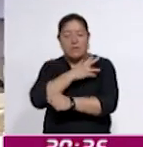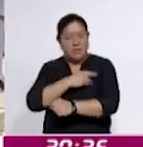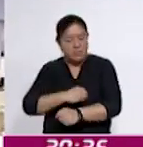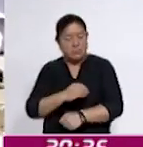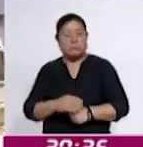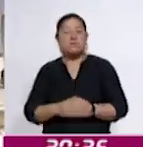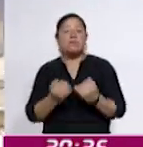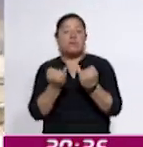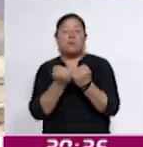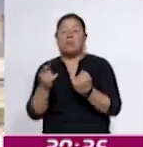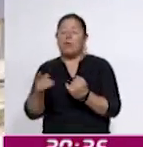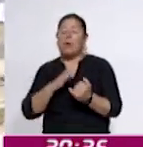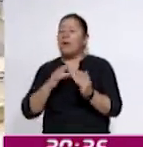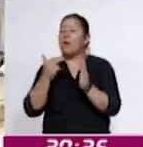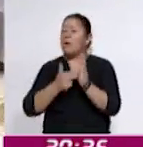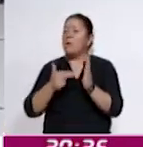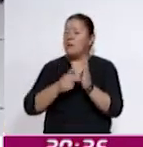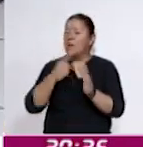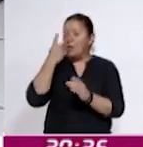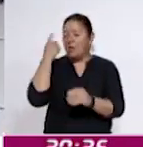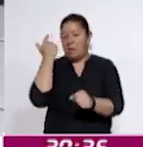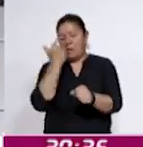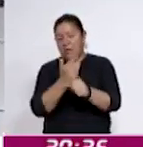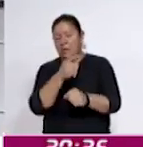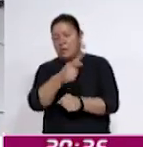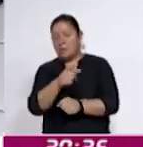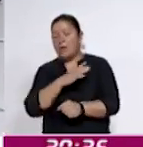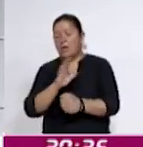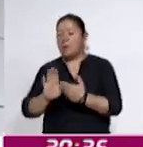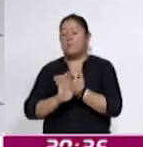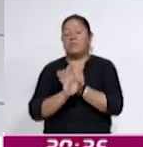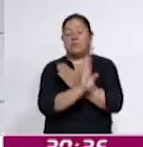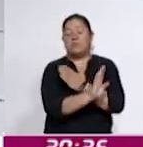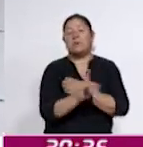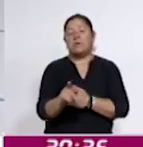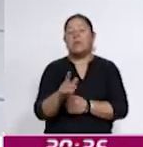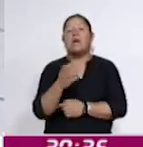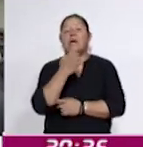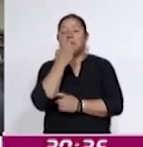además que les brindan las herramientas para identificar y prevenir el acoso escolar.